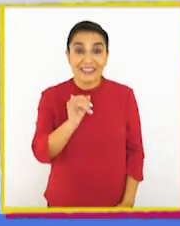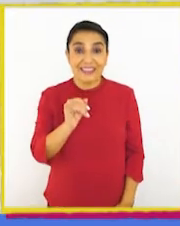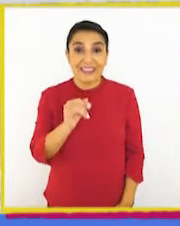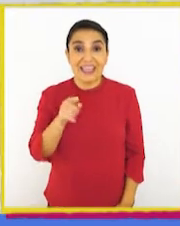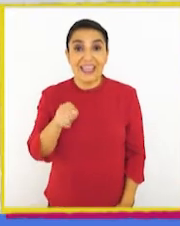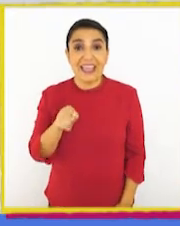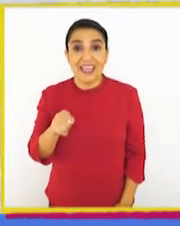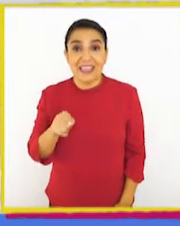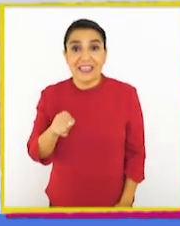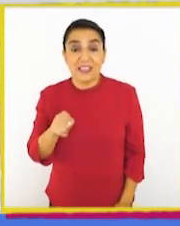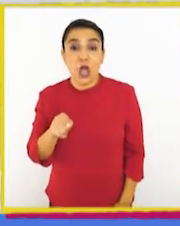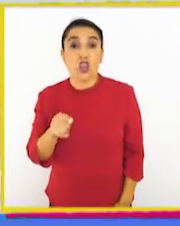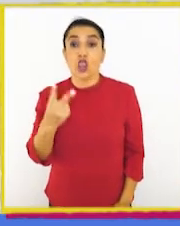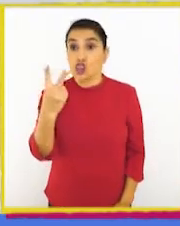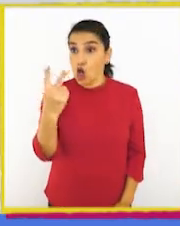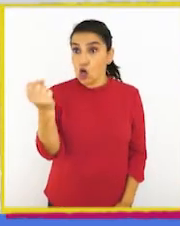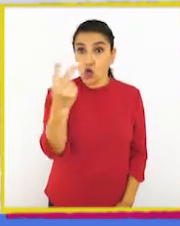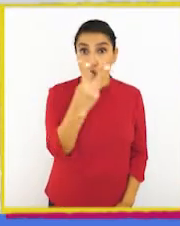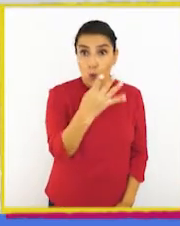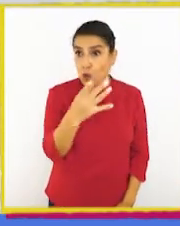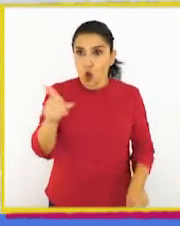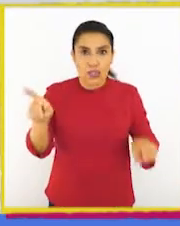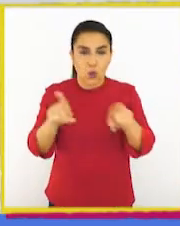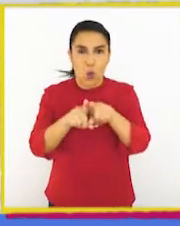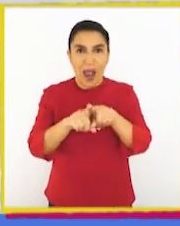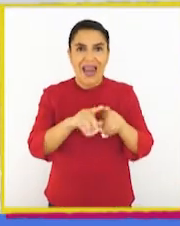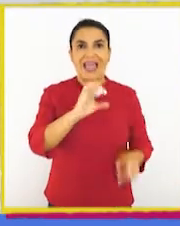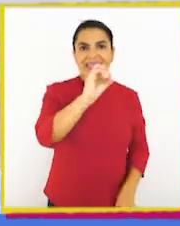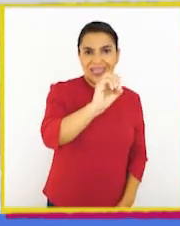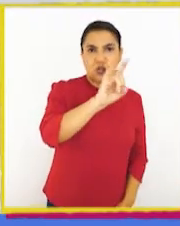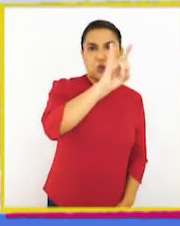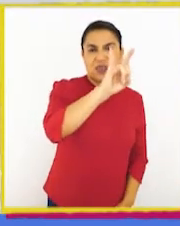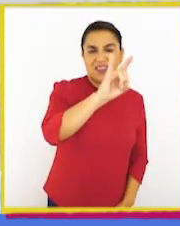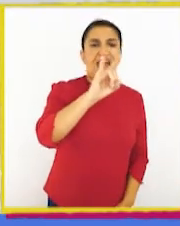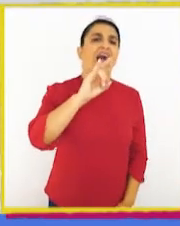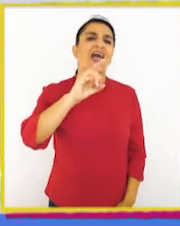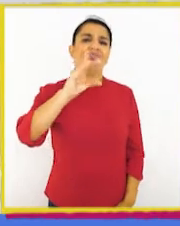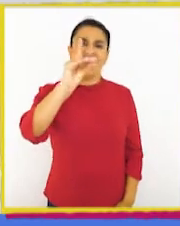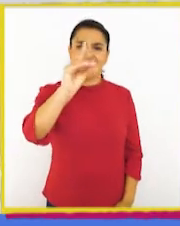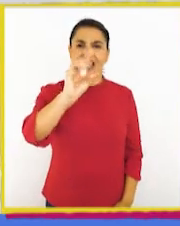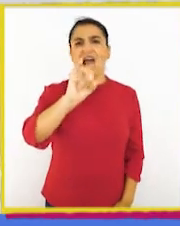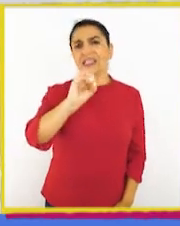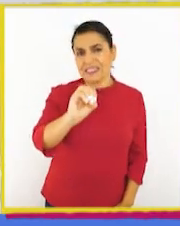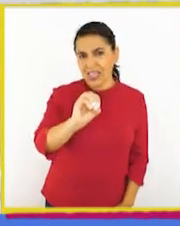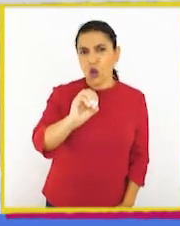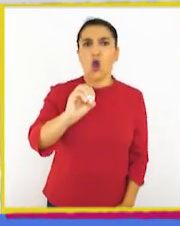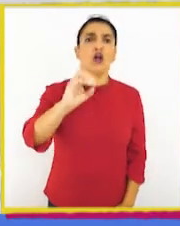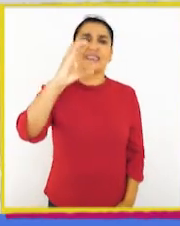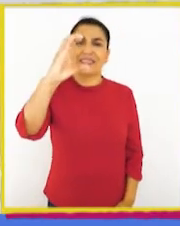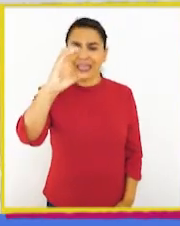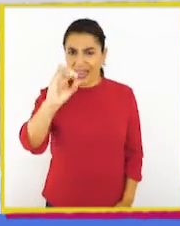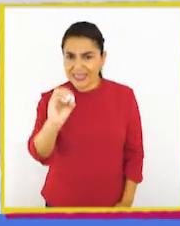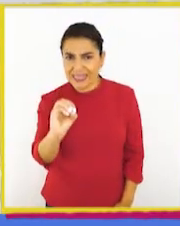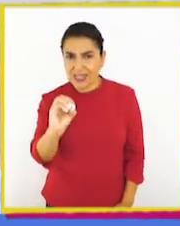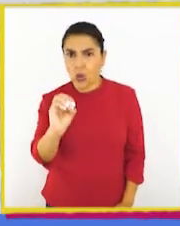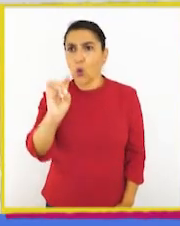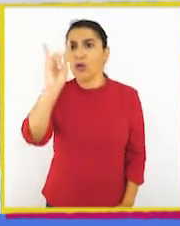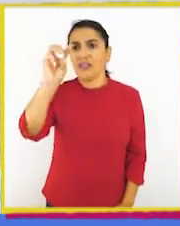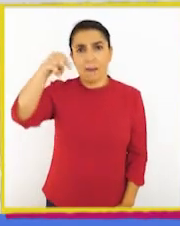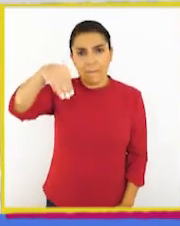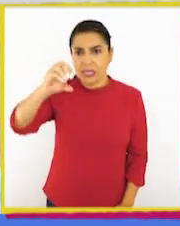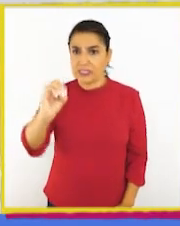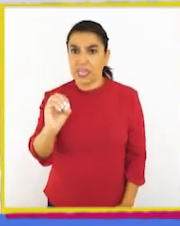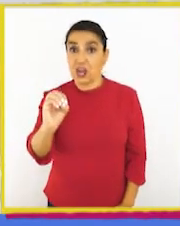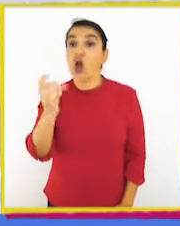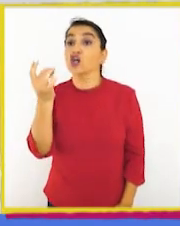¡Eso! Como ambos números son iguales y tienen cero en unidad, cero en decena, en la centena y en la unidad de mil, solo hay que sumar las decenas de